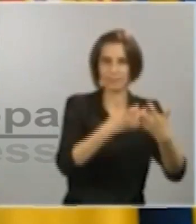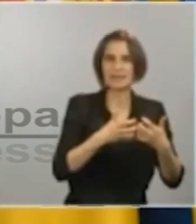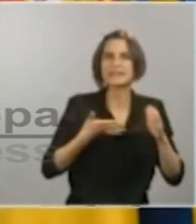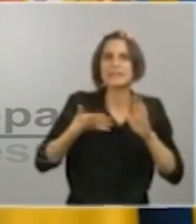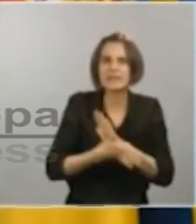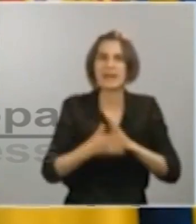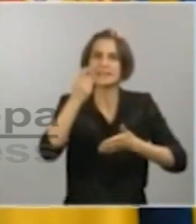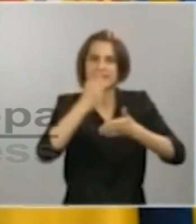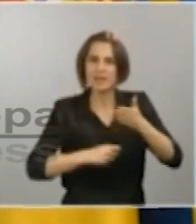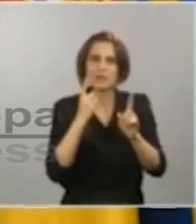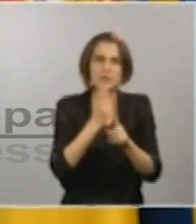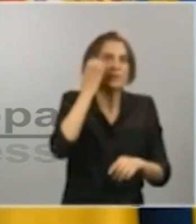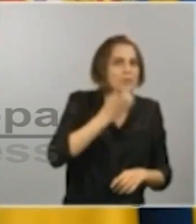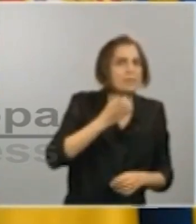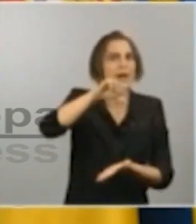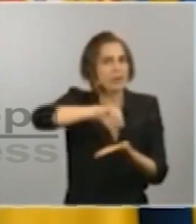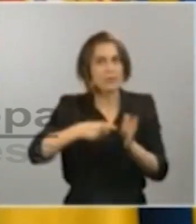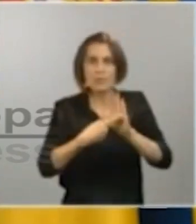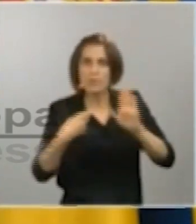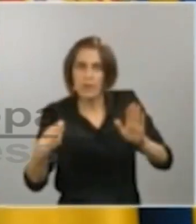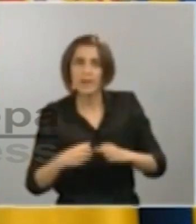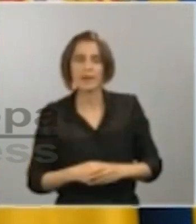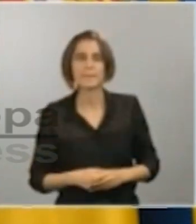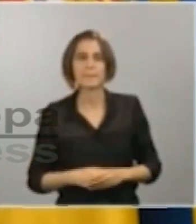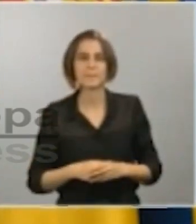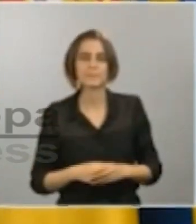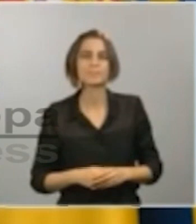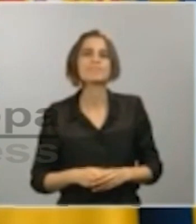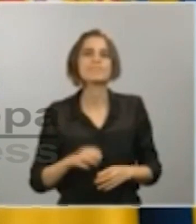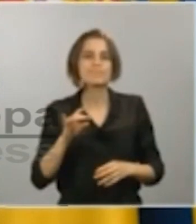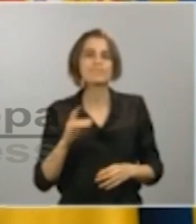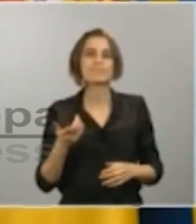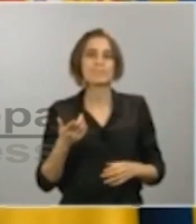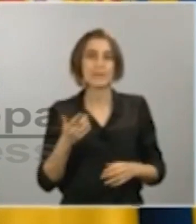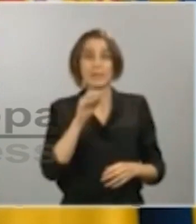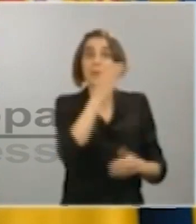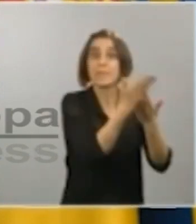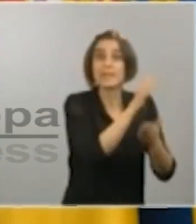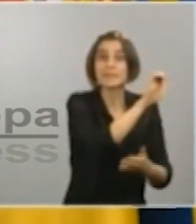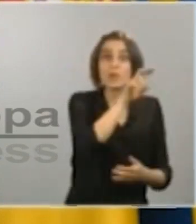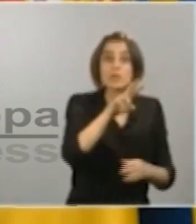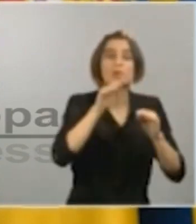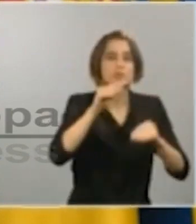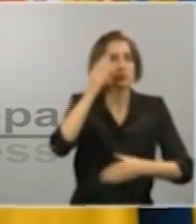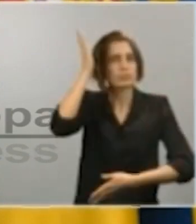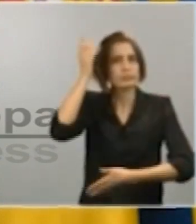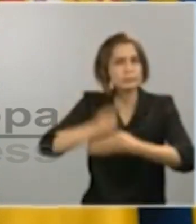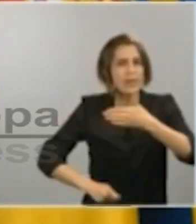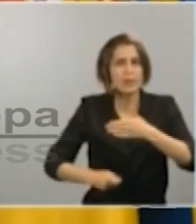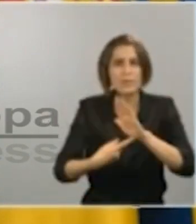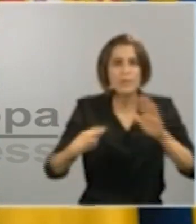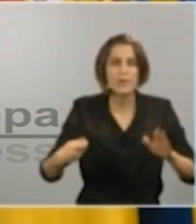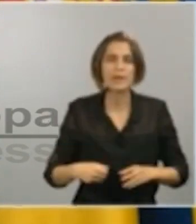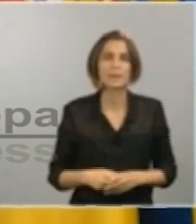como en las sanciones que aplican otros países, hay siempre una cláusula humanitaria. Es decir, que las sanciones no se aplican cuando se trata de